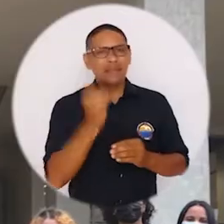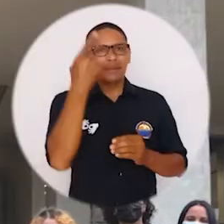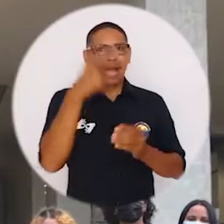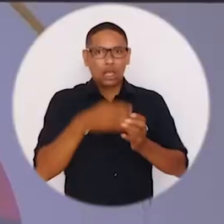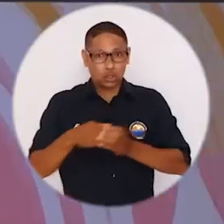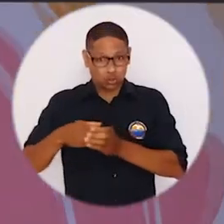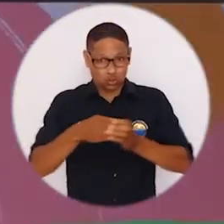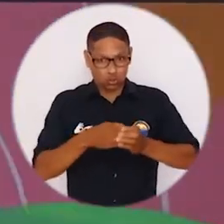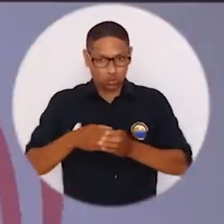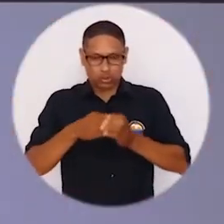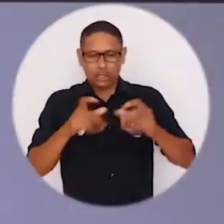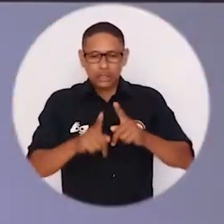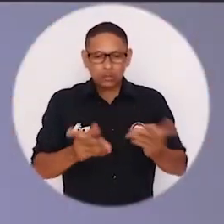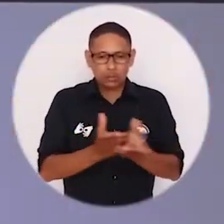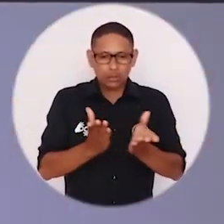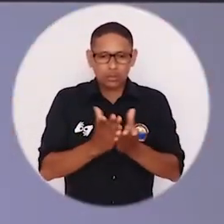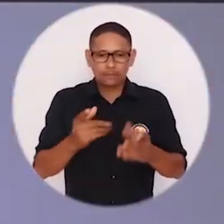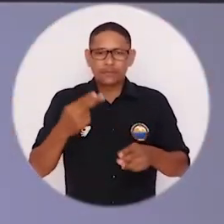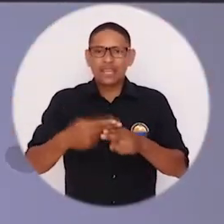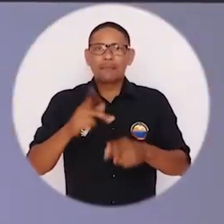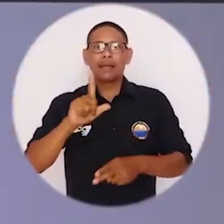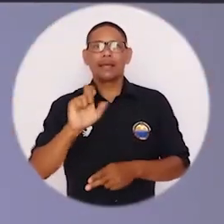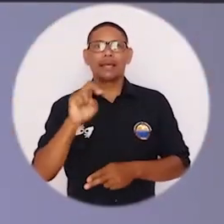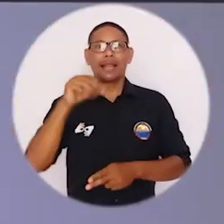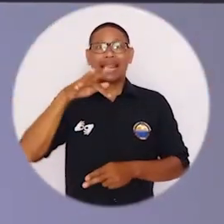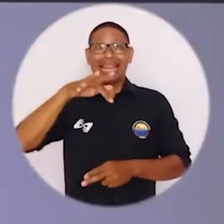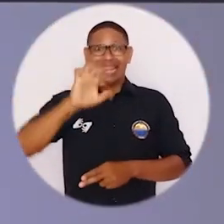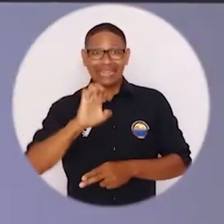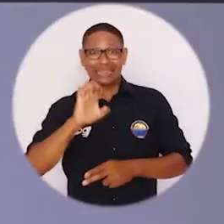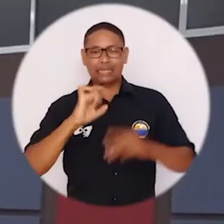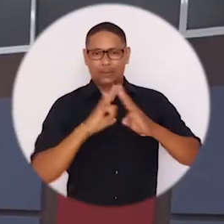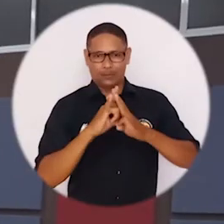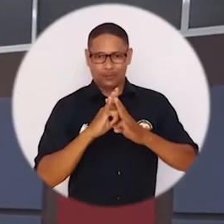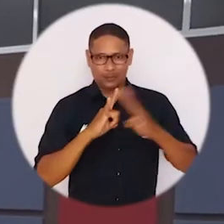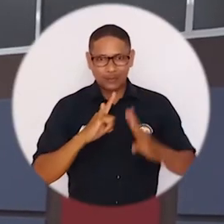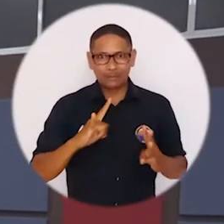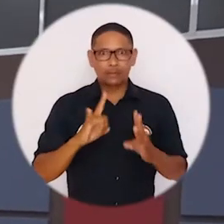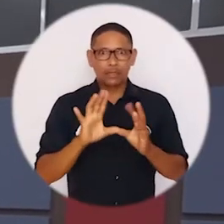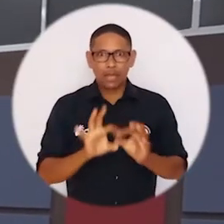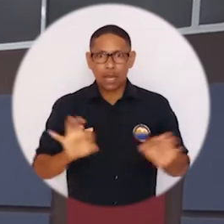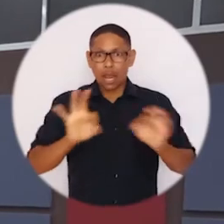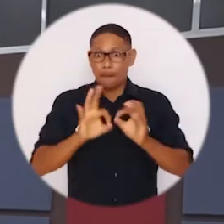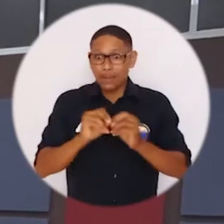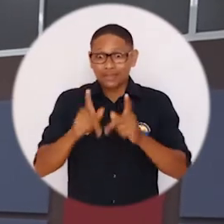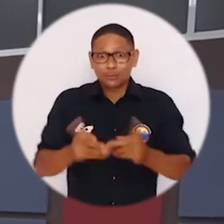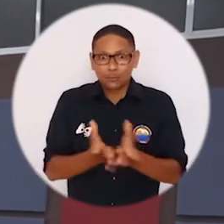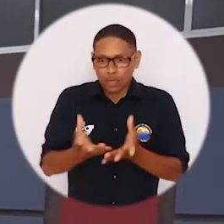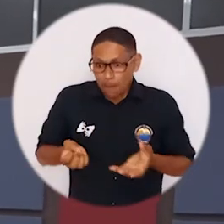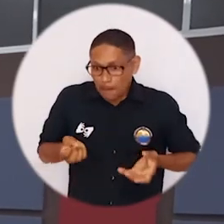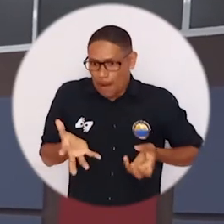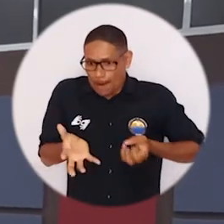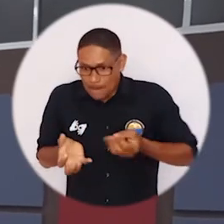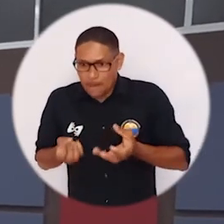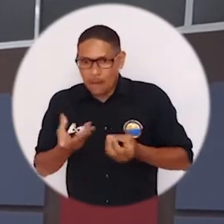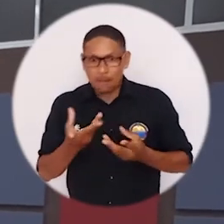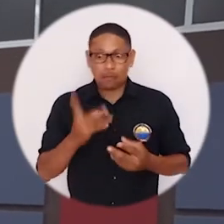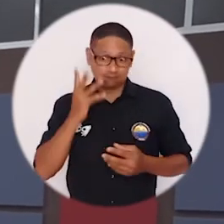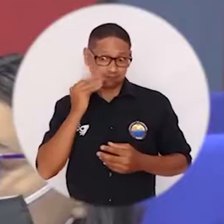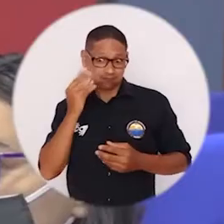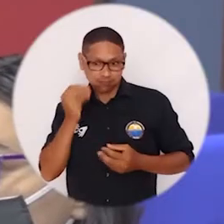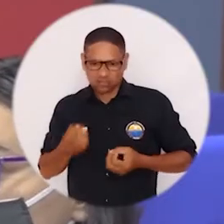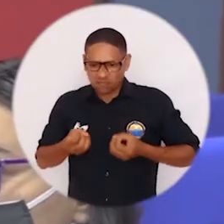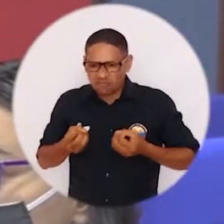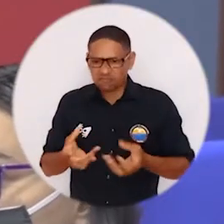Magdalena constituyeron la asociación estudiantil Lente Unimagdalena. Desde la asociación se busca aportar al crecimiento integral de los estudiantes